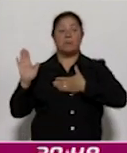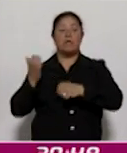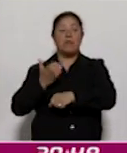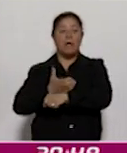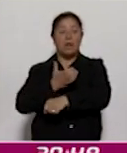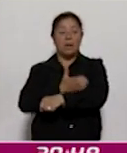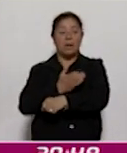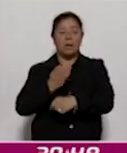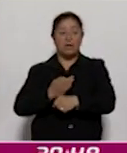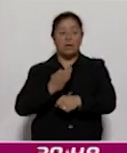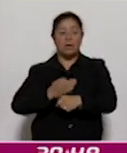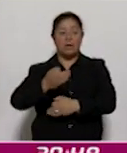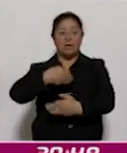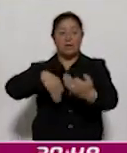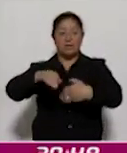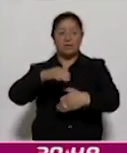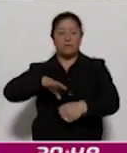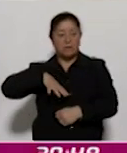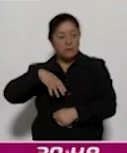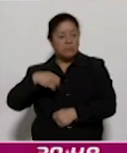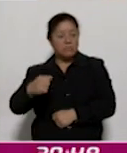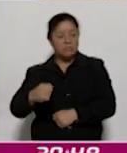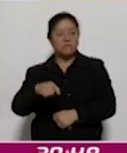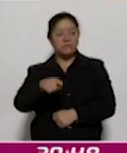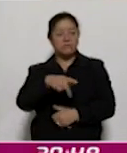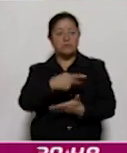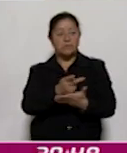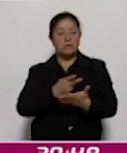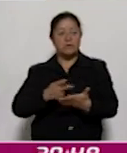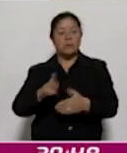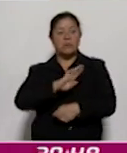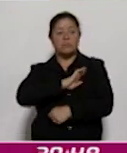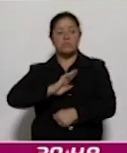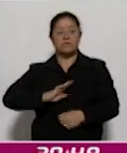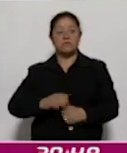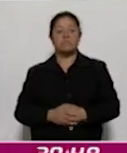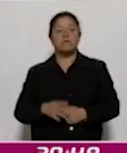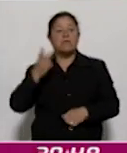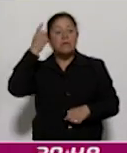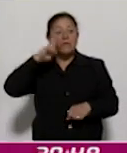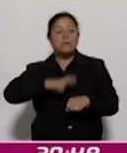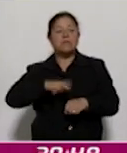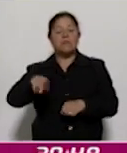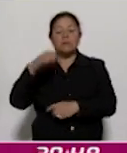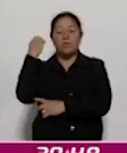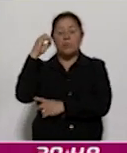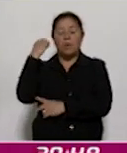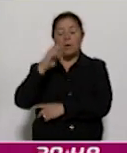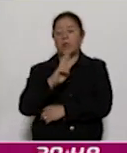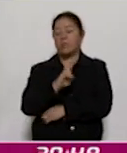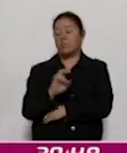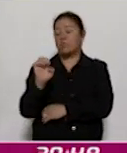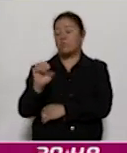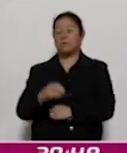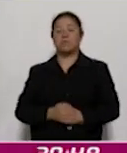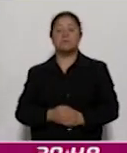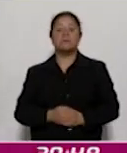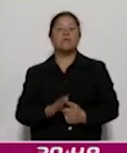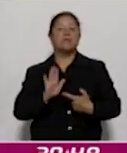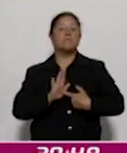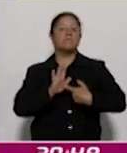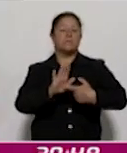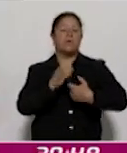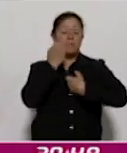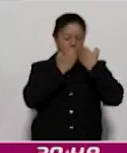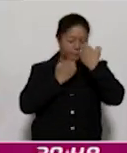esfuerzos de planeación a los municipios. En tanto, el director de Ordenamiento Territorial de Oaxaca, Roberto Enríquez, presentó un análisis